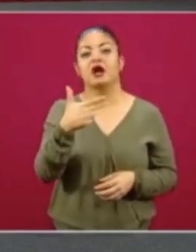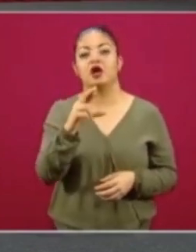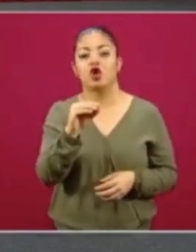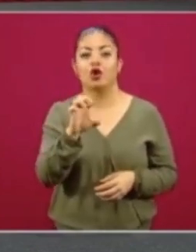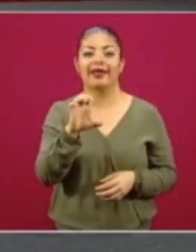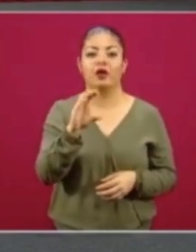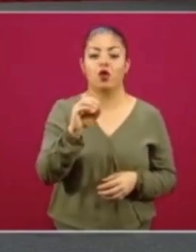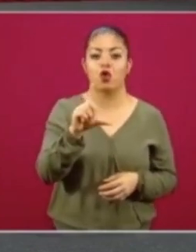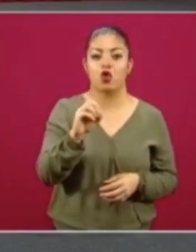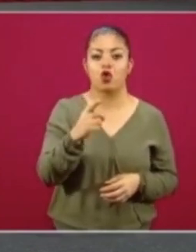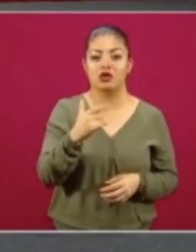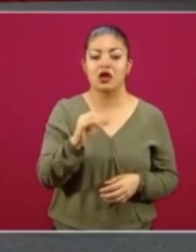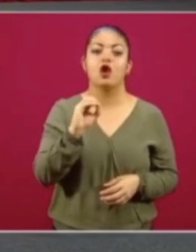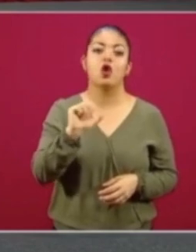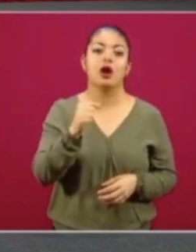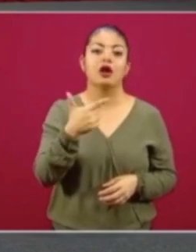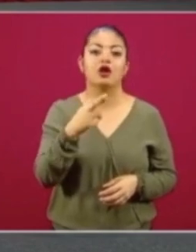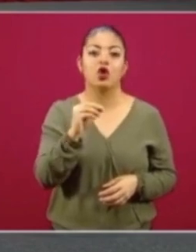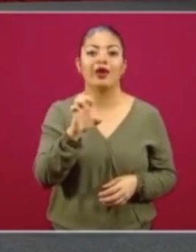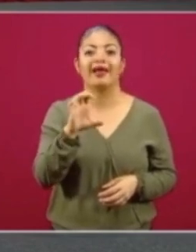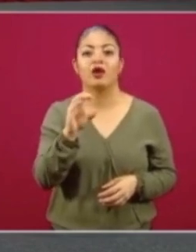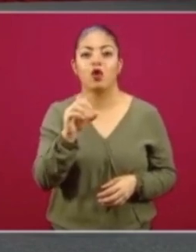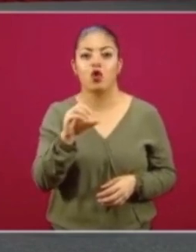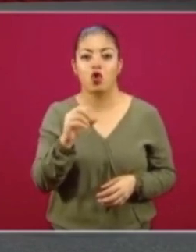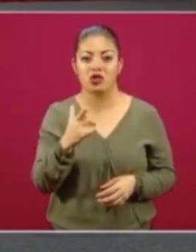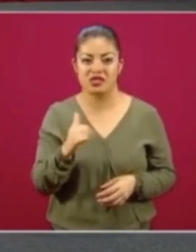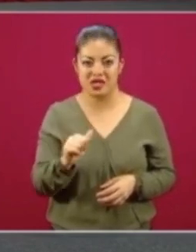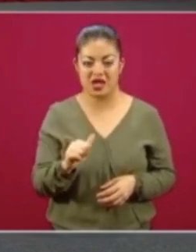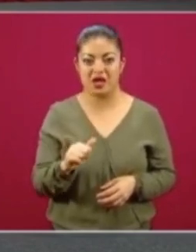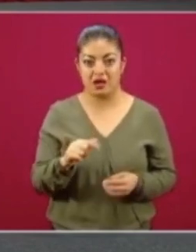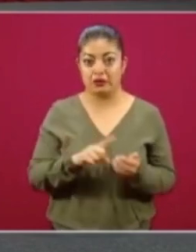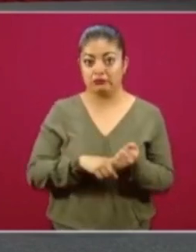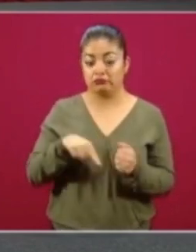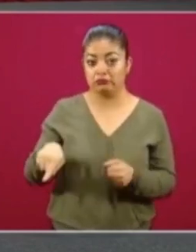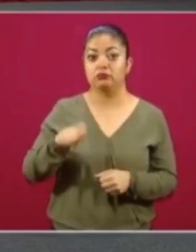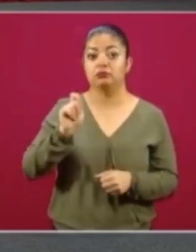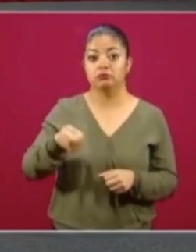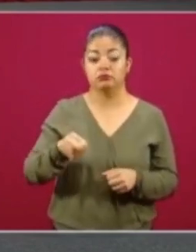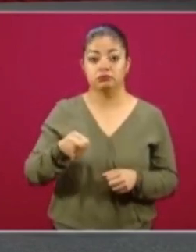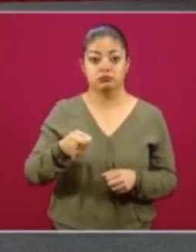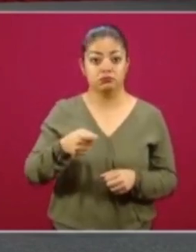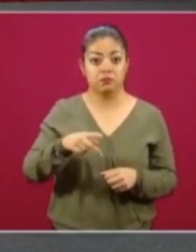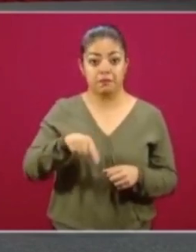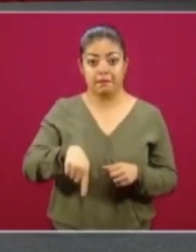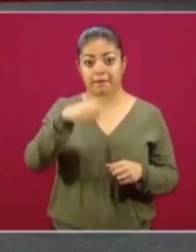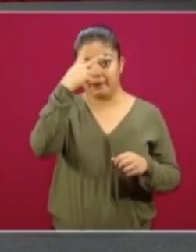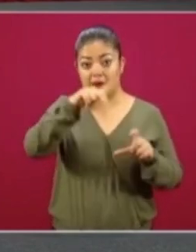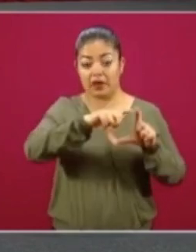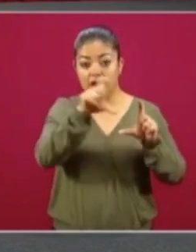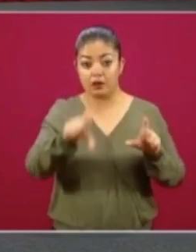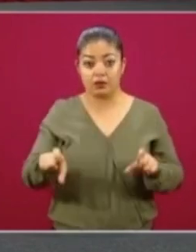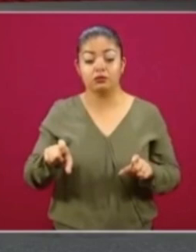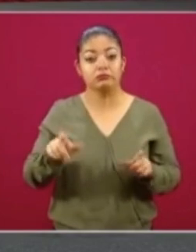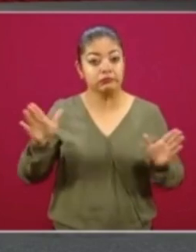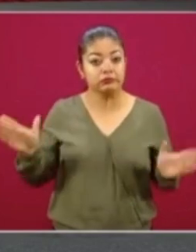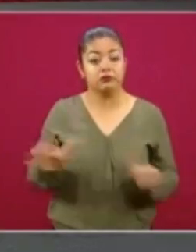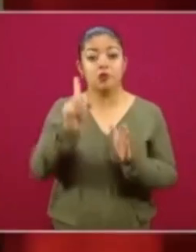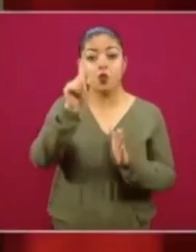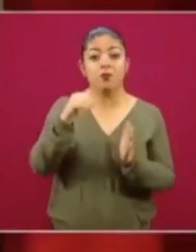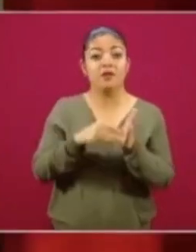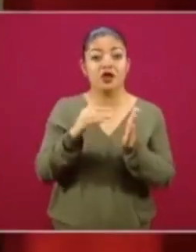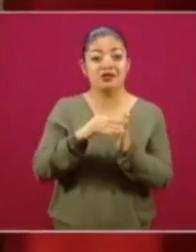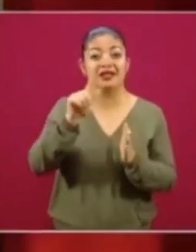agricultura orgánica más grande en la historia del país. Estamos impulsando un millón 75 mil